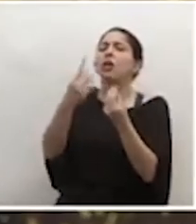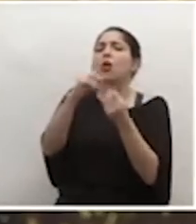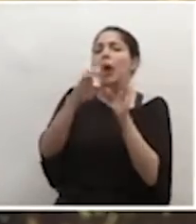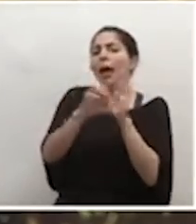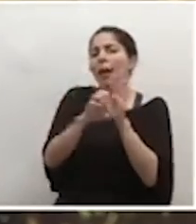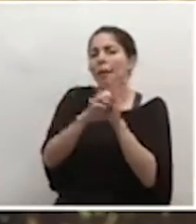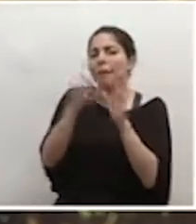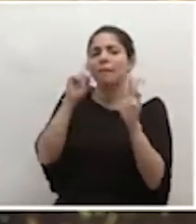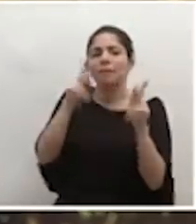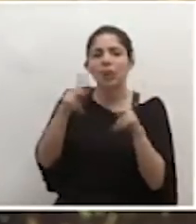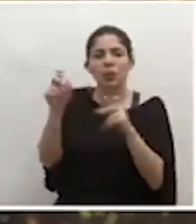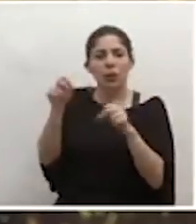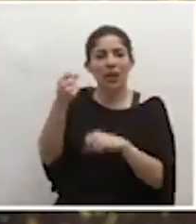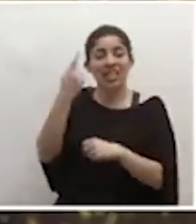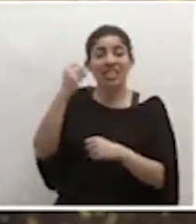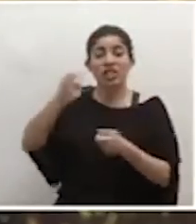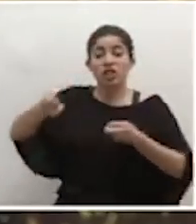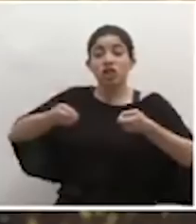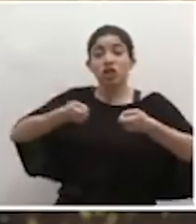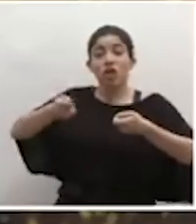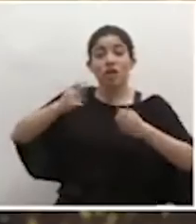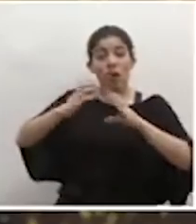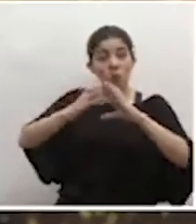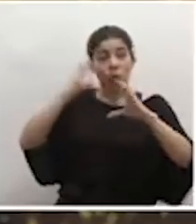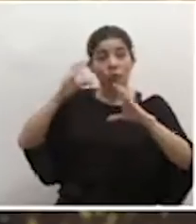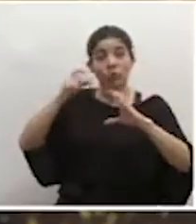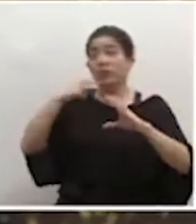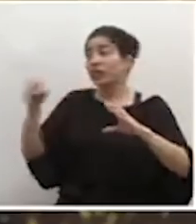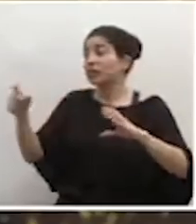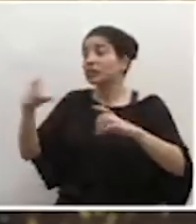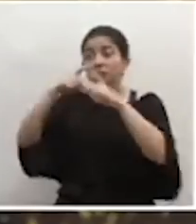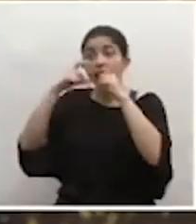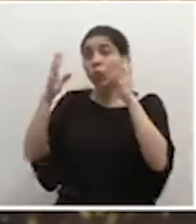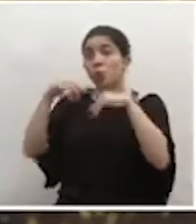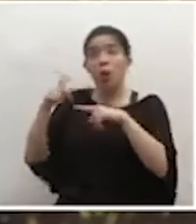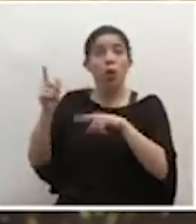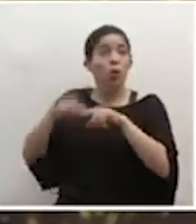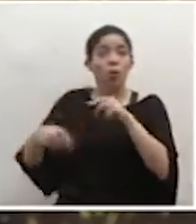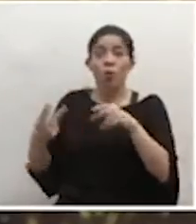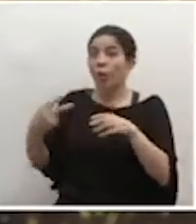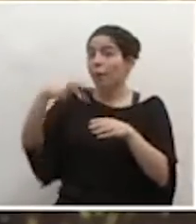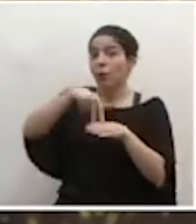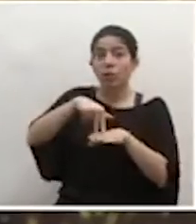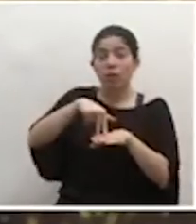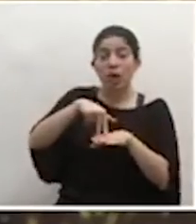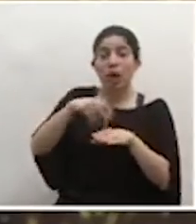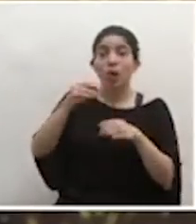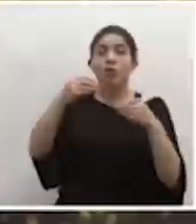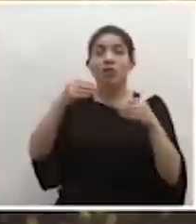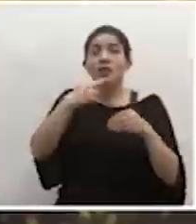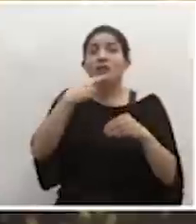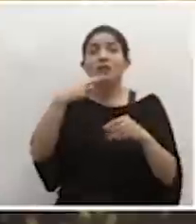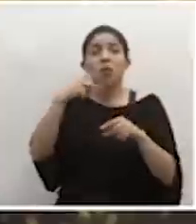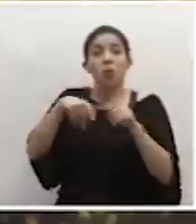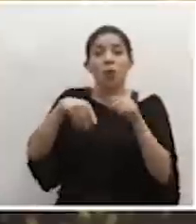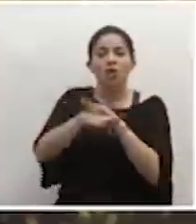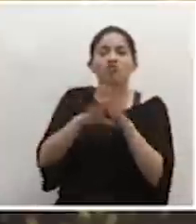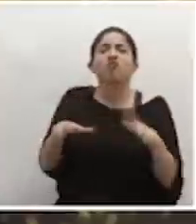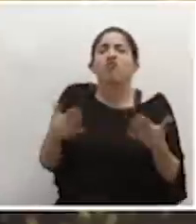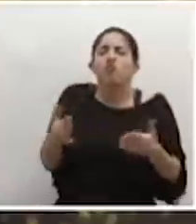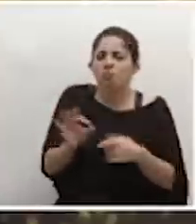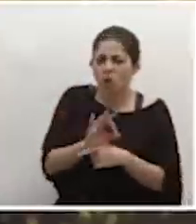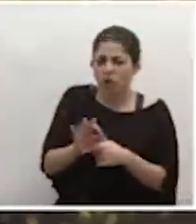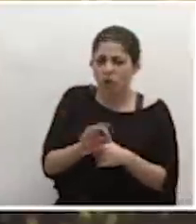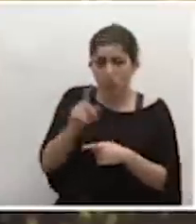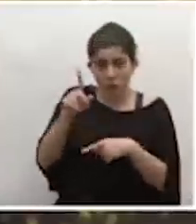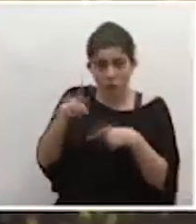para explicar a la gente, si el chofer del bus tiene que decir a la persona, no se monte en la tienda, el restaurante, cómo en lo operativo será esto y